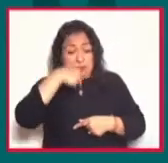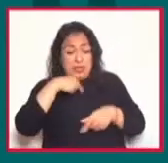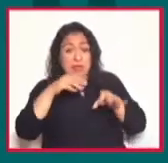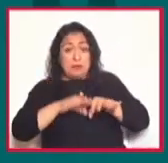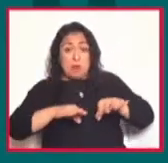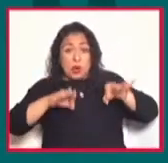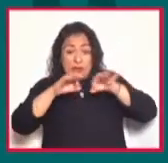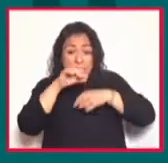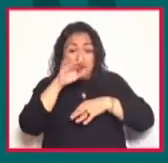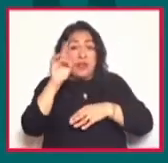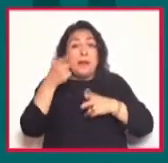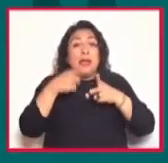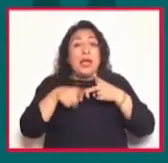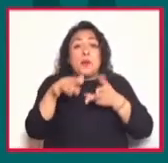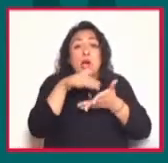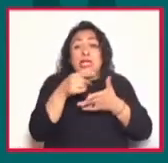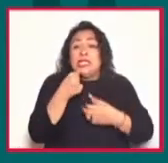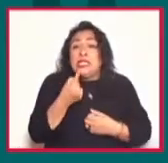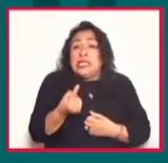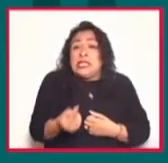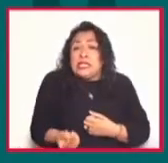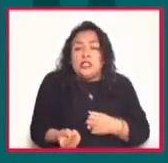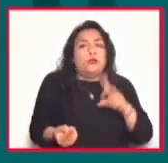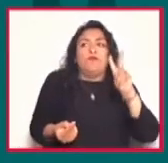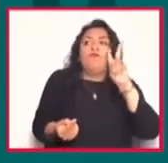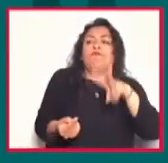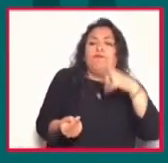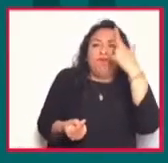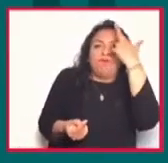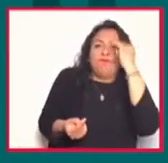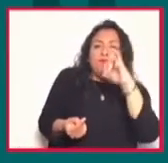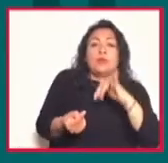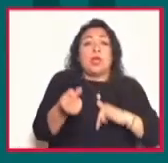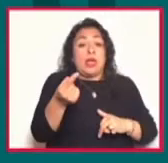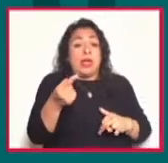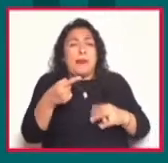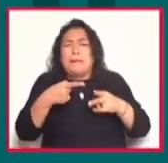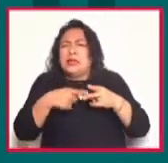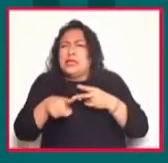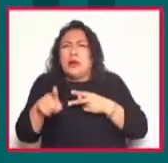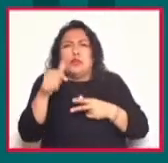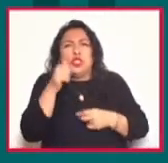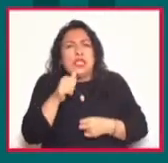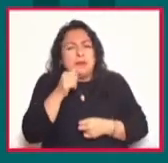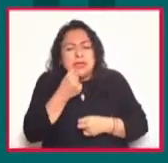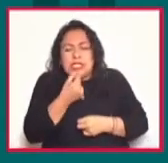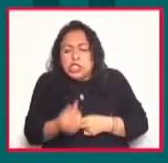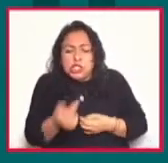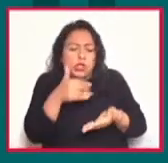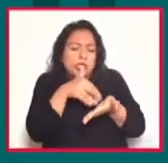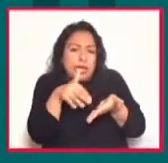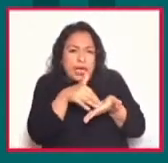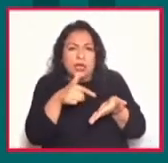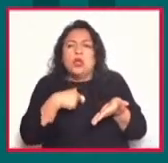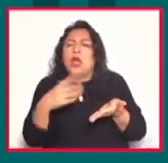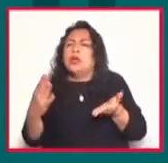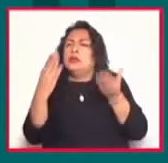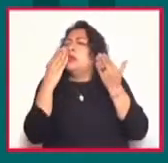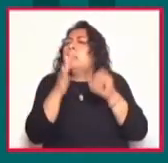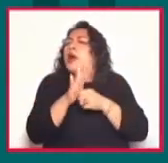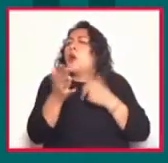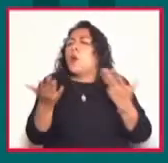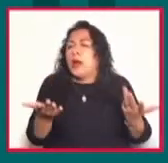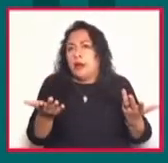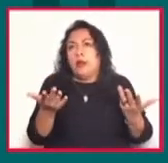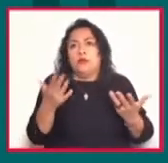chiquitos. Entonces, Mafalda es un personaje que todos empezamos a leer cuando somos chicos. ¿Y qué es lo que te enseña, Mafalda? ¿Te enseña a